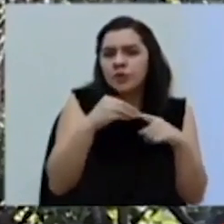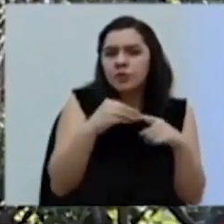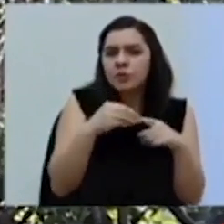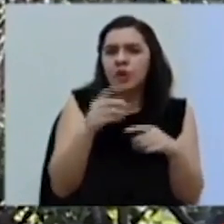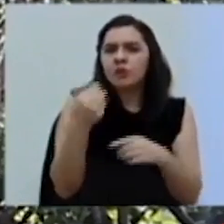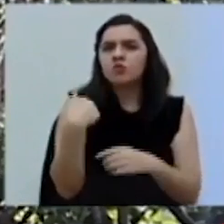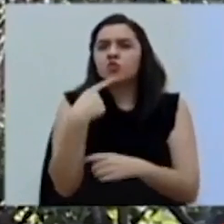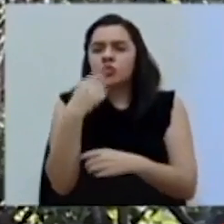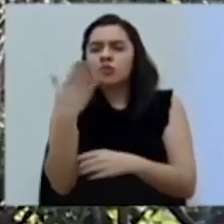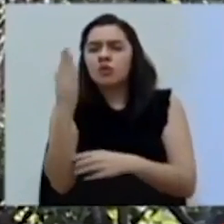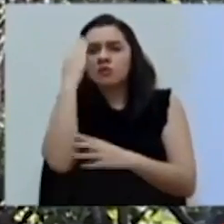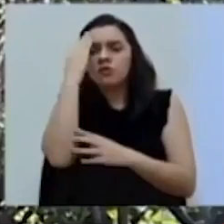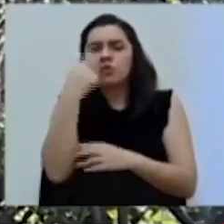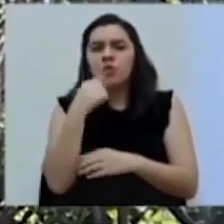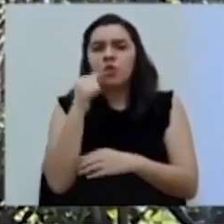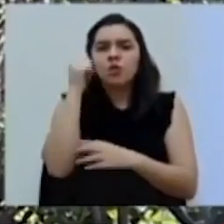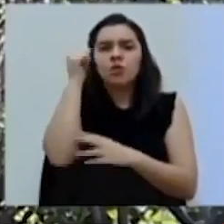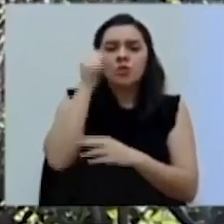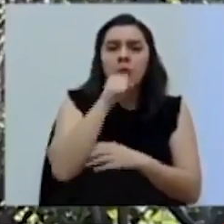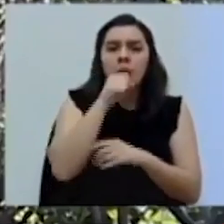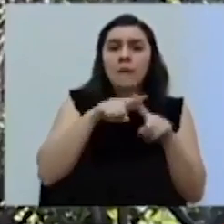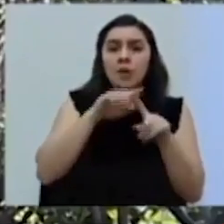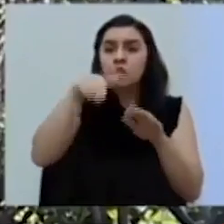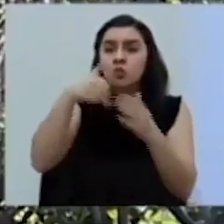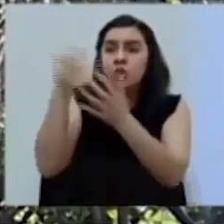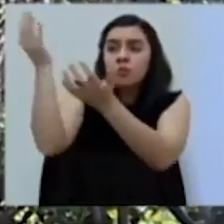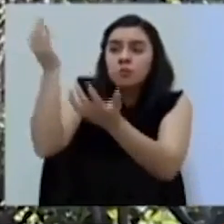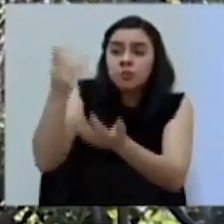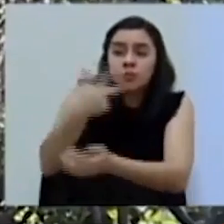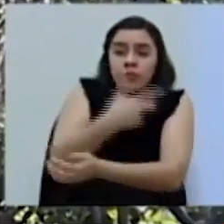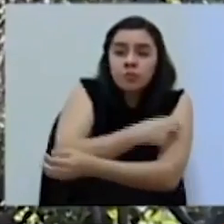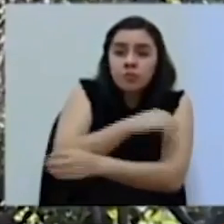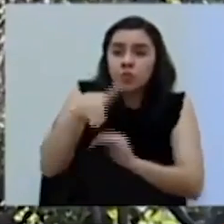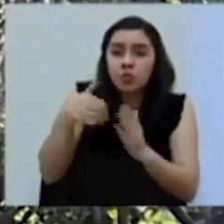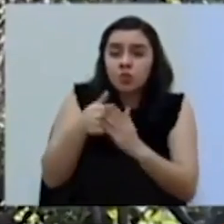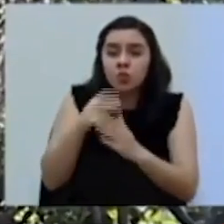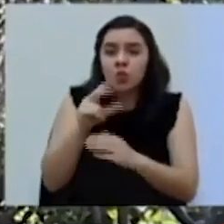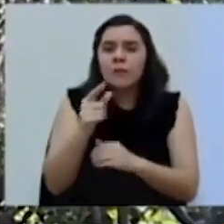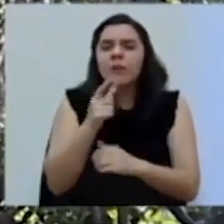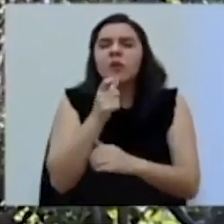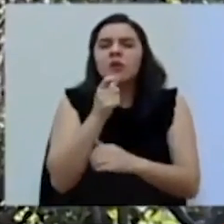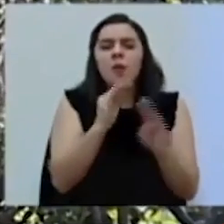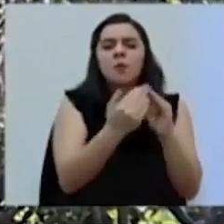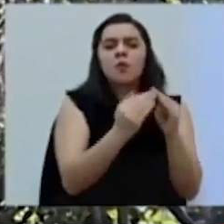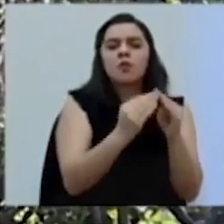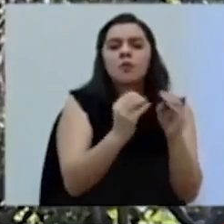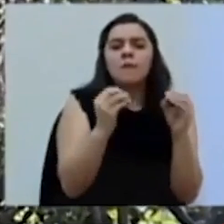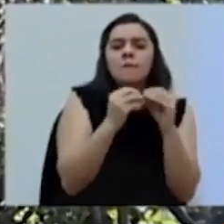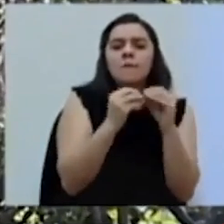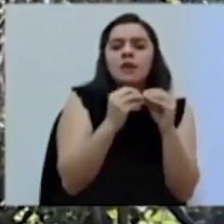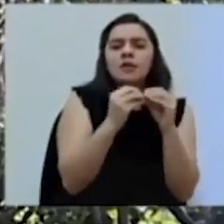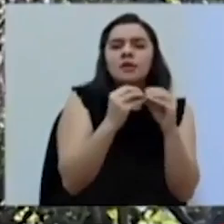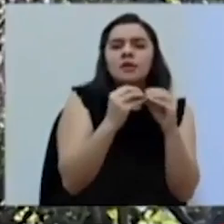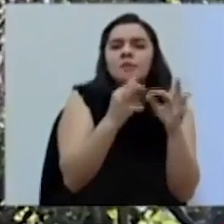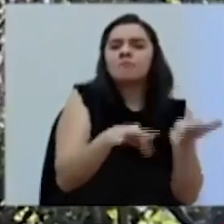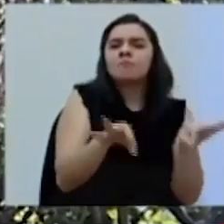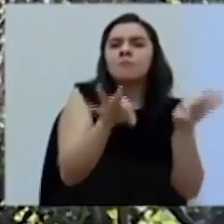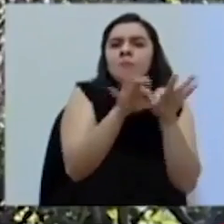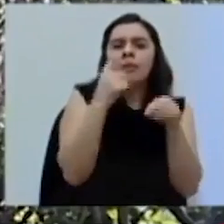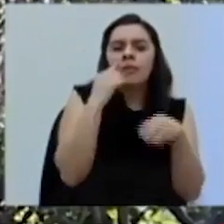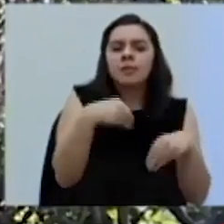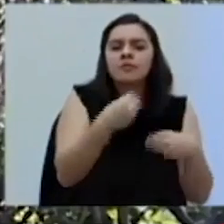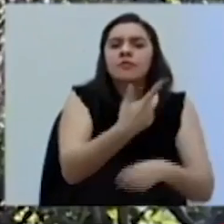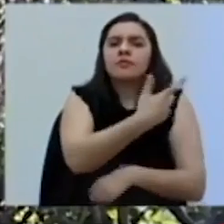al tener una situación de que no son todas las vacunas las que vienen, cuál va a ser la, si podemos decir, la más prioritaria de todas las poblaciones para recibir la vacuna.